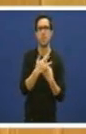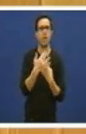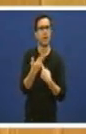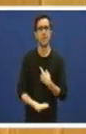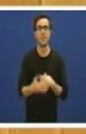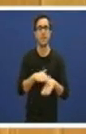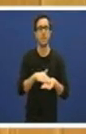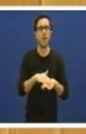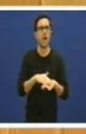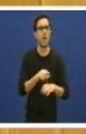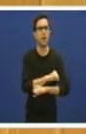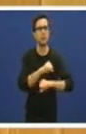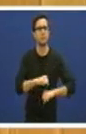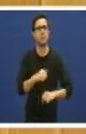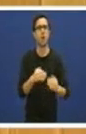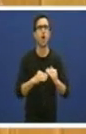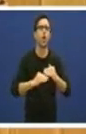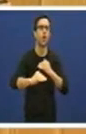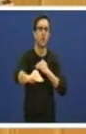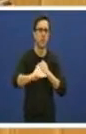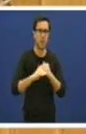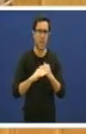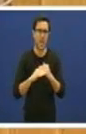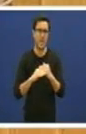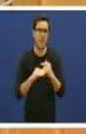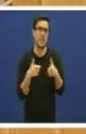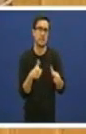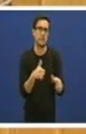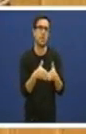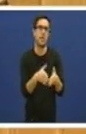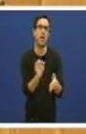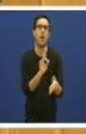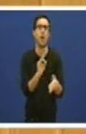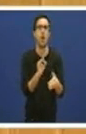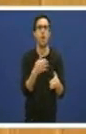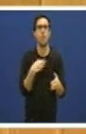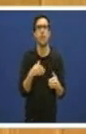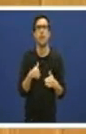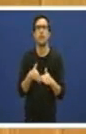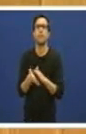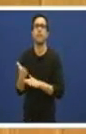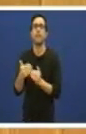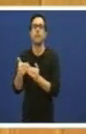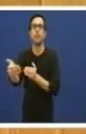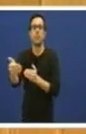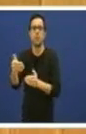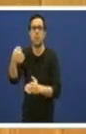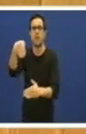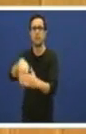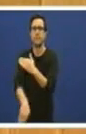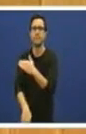a continuidade ou, polo contrario, que non teña capacidade de pervivir o propio setor.